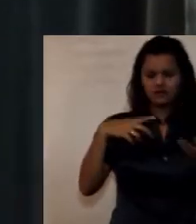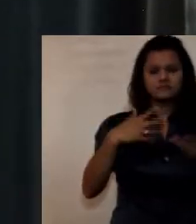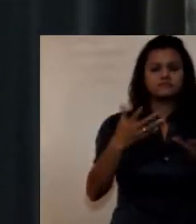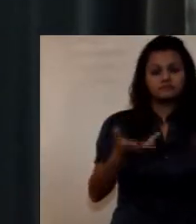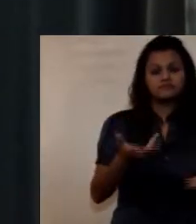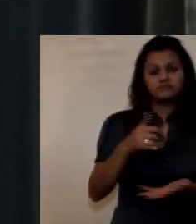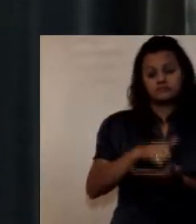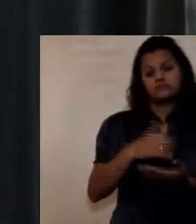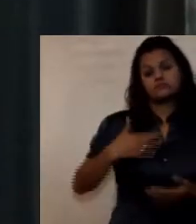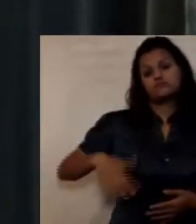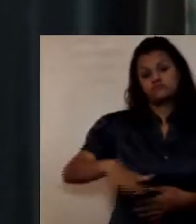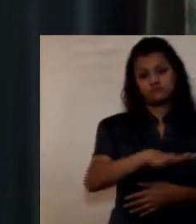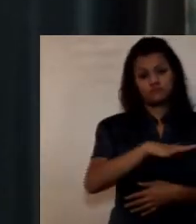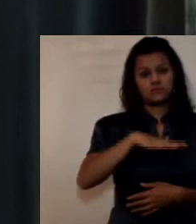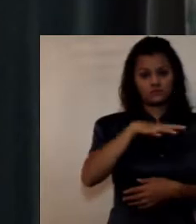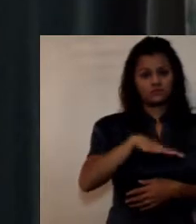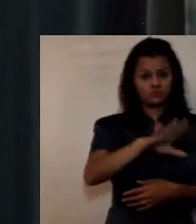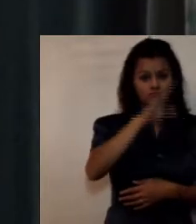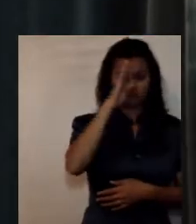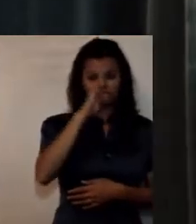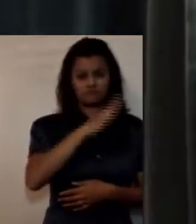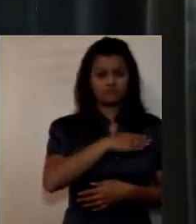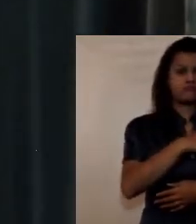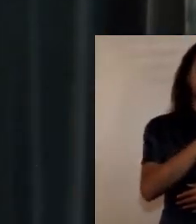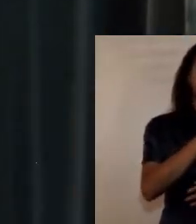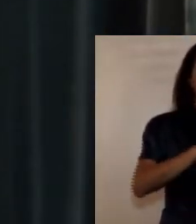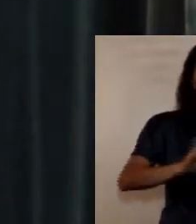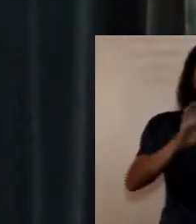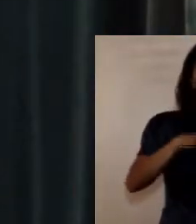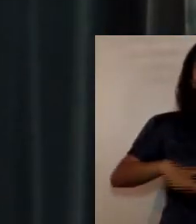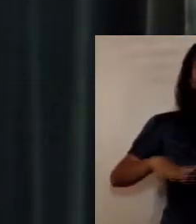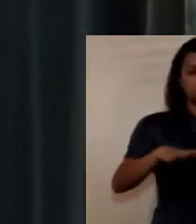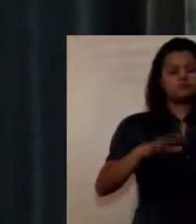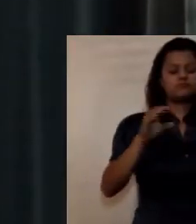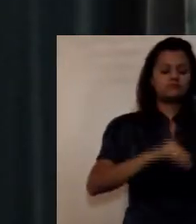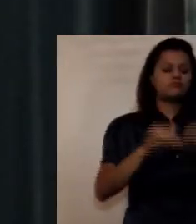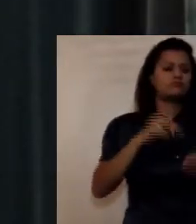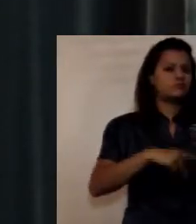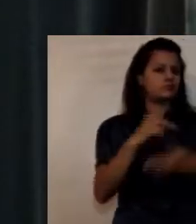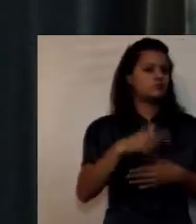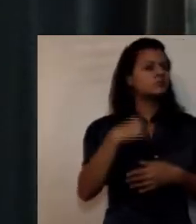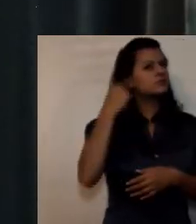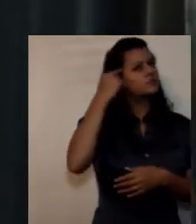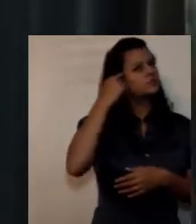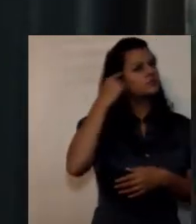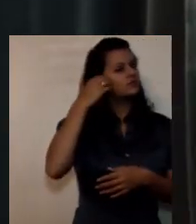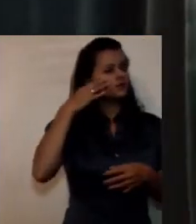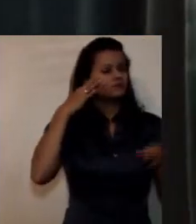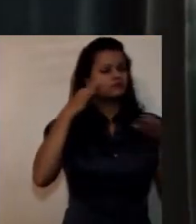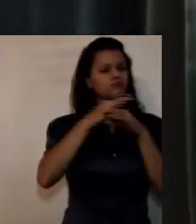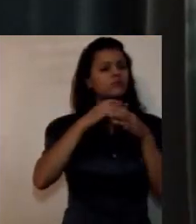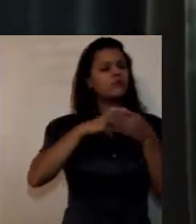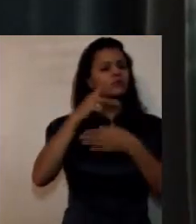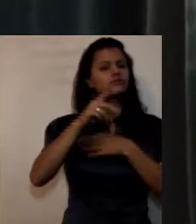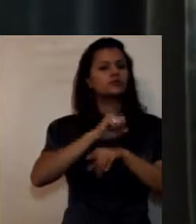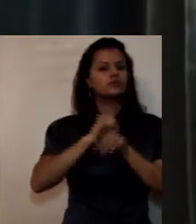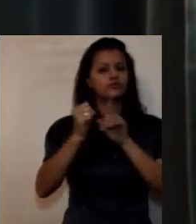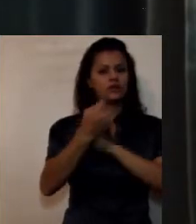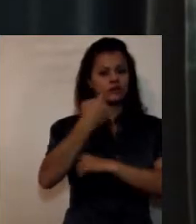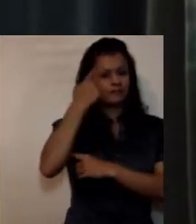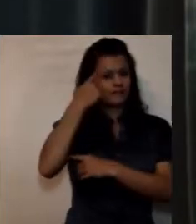especiales que fueron diseñados particularmente con un énfasis en proyección social se trata de las diferentes